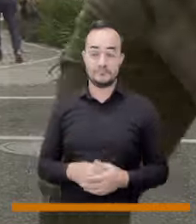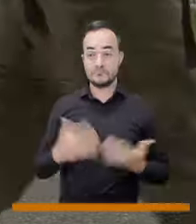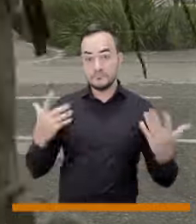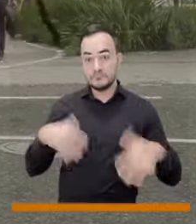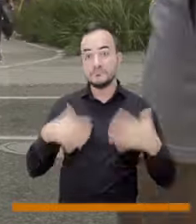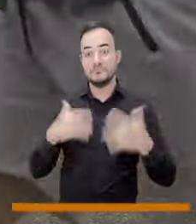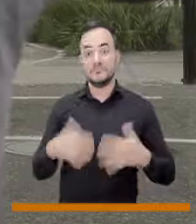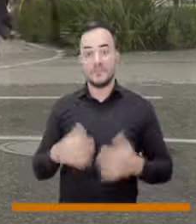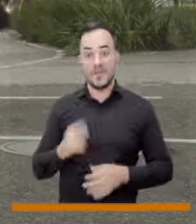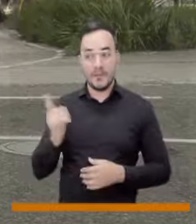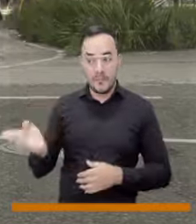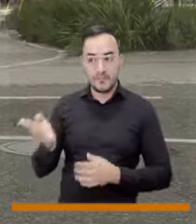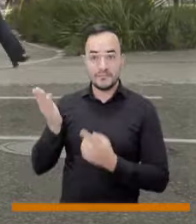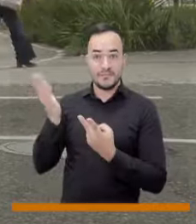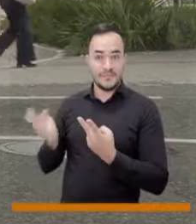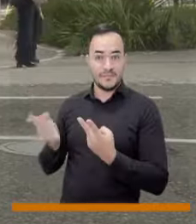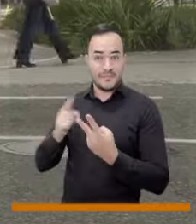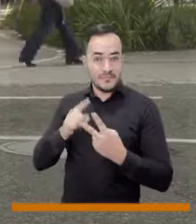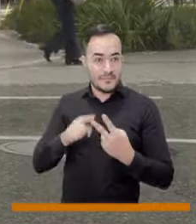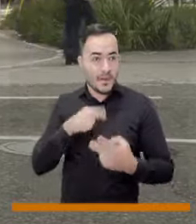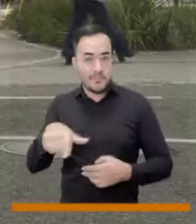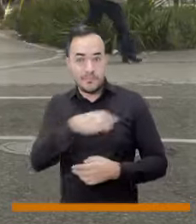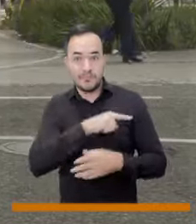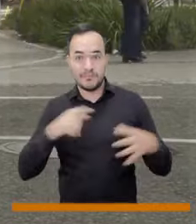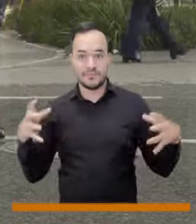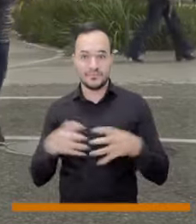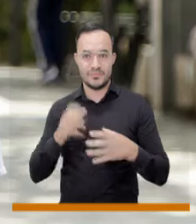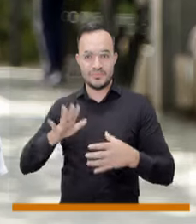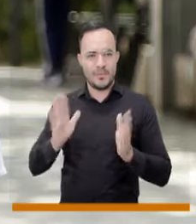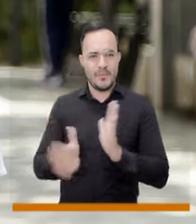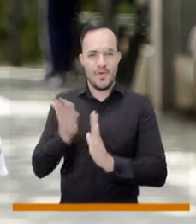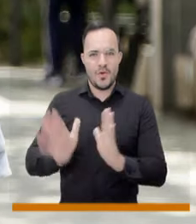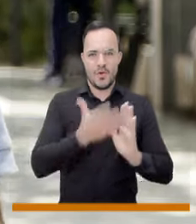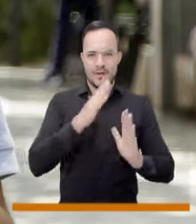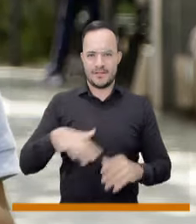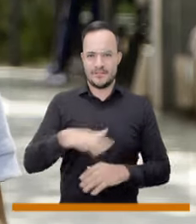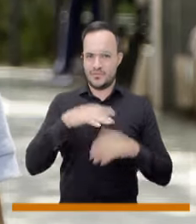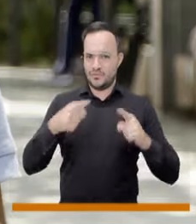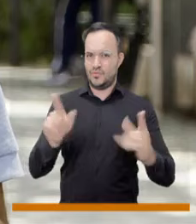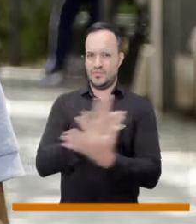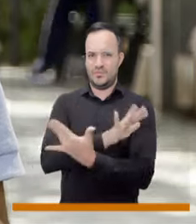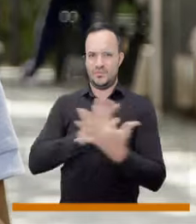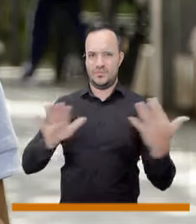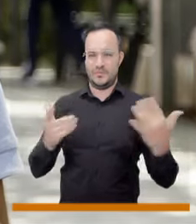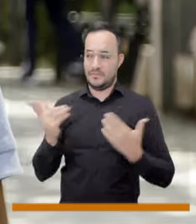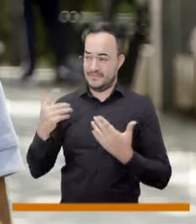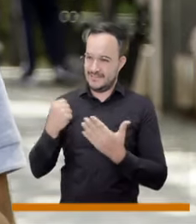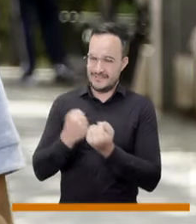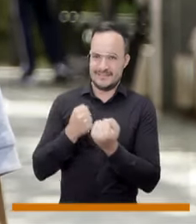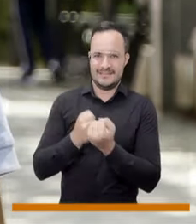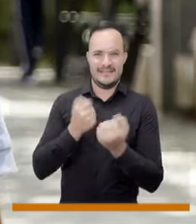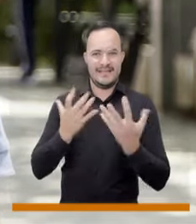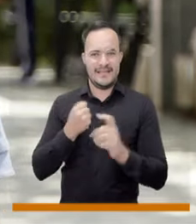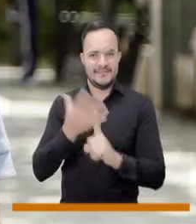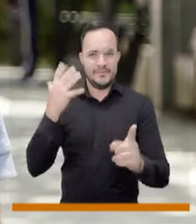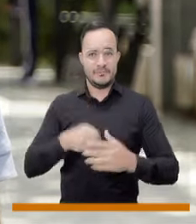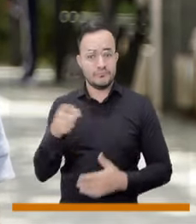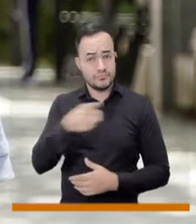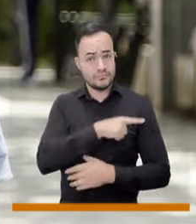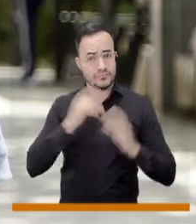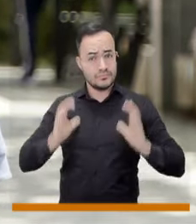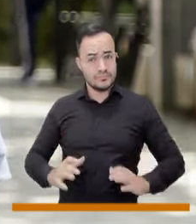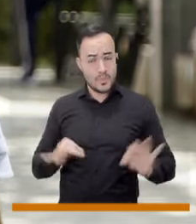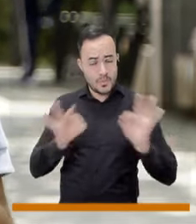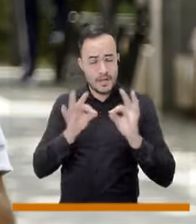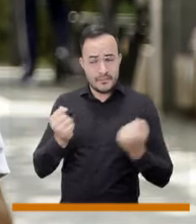Pablo, Santiago, la Sociedad de Mejoras Públicas, todos le están poniendo el corazón al proyecto La Serpiente, pero vos como ciudadano